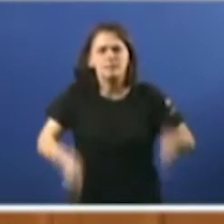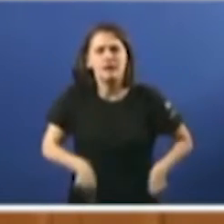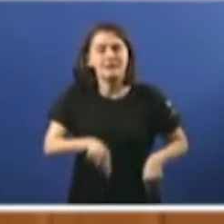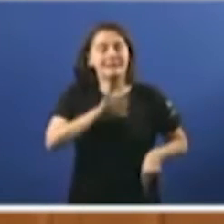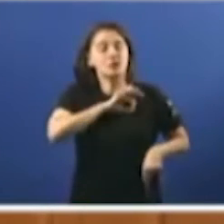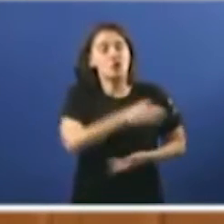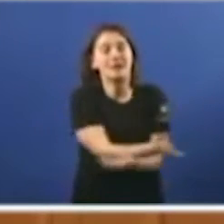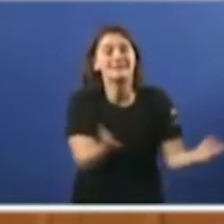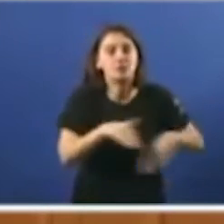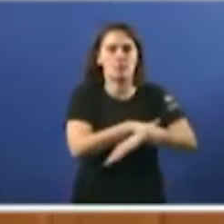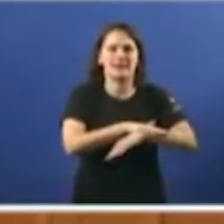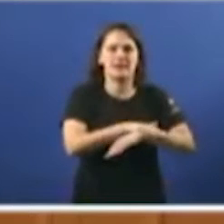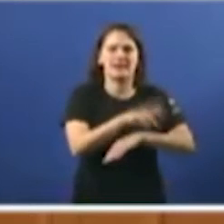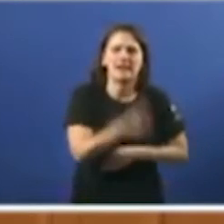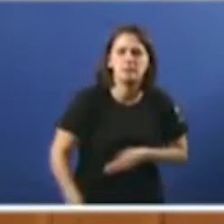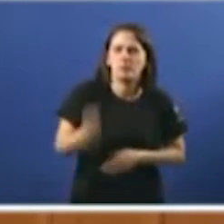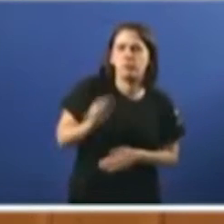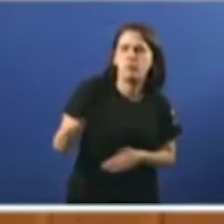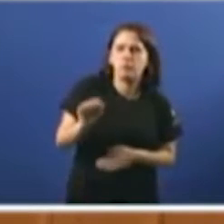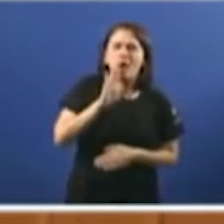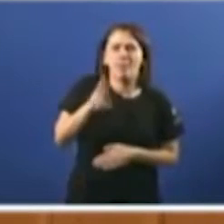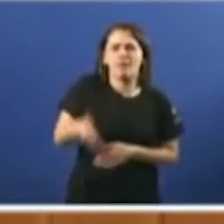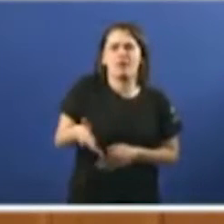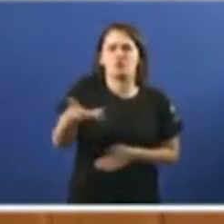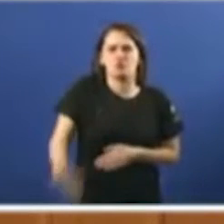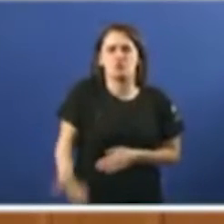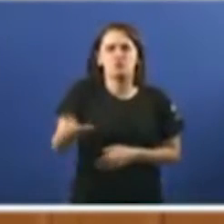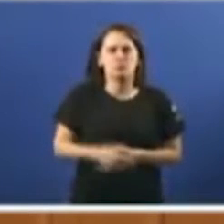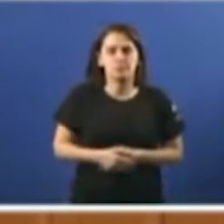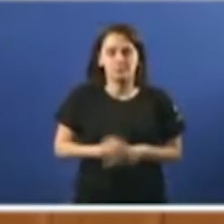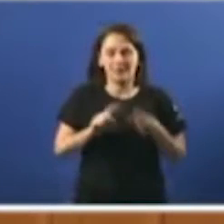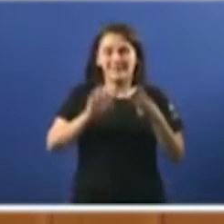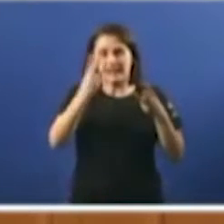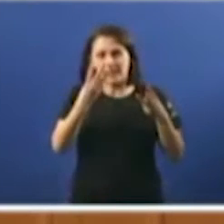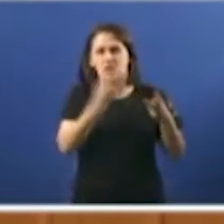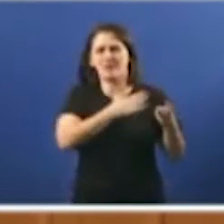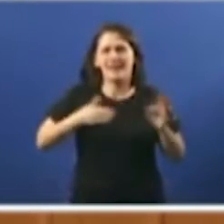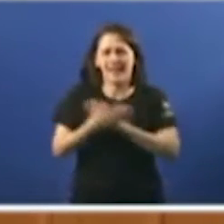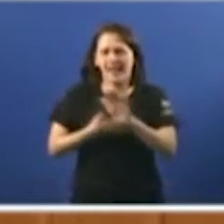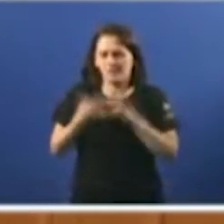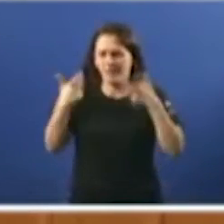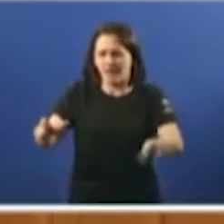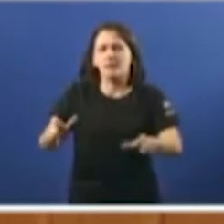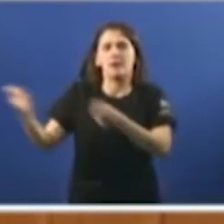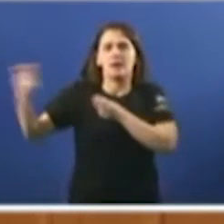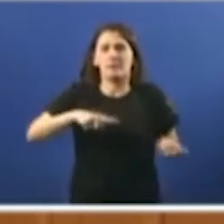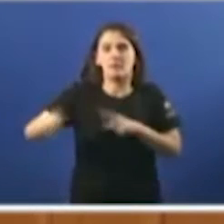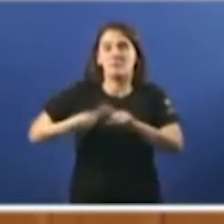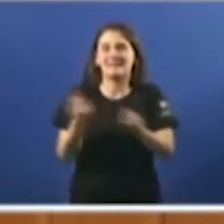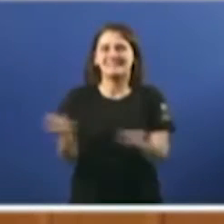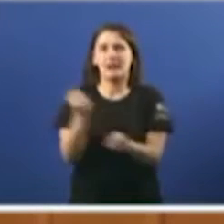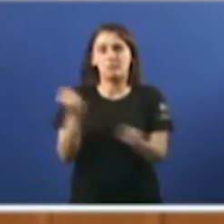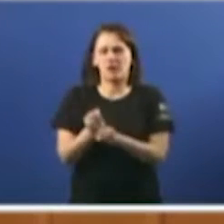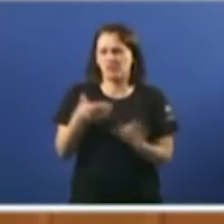señores do goberno que insisten en vulnerar este dereito fundamental. En terceiro lugar queremos falar do apartado de migración e traballo.